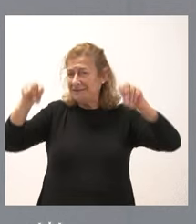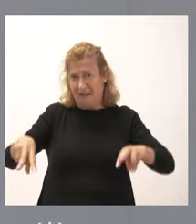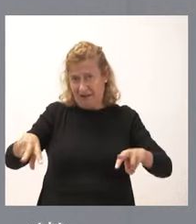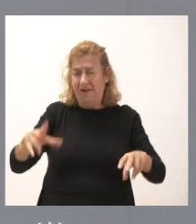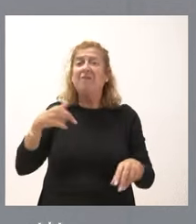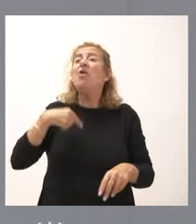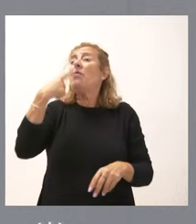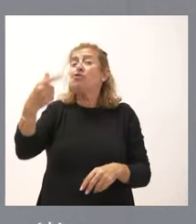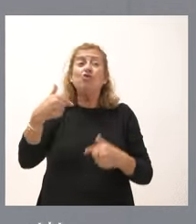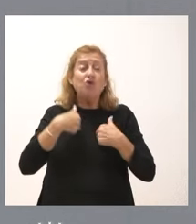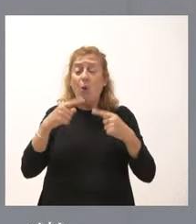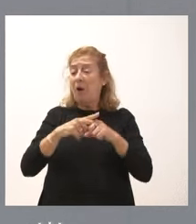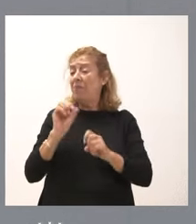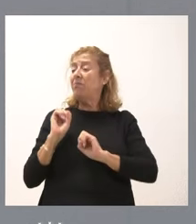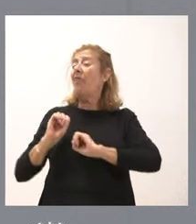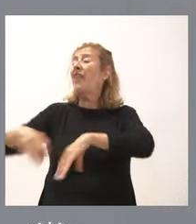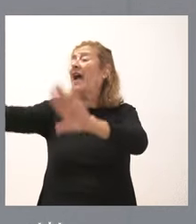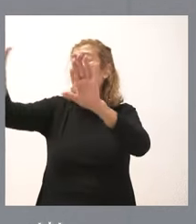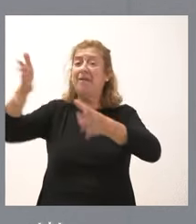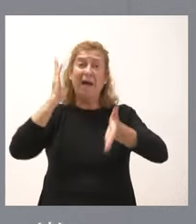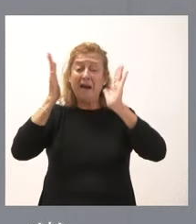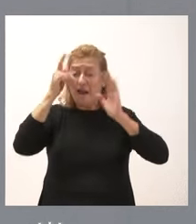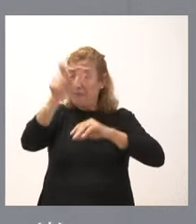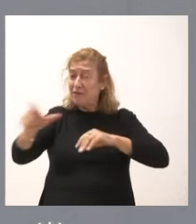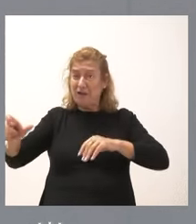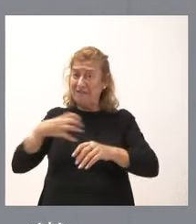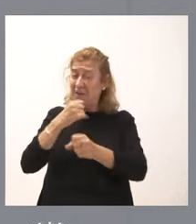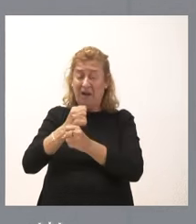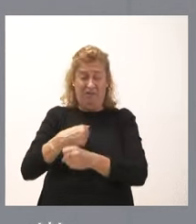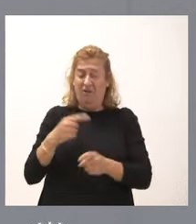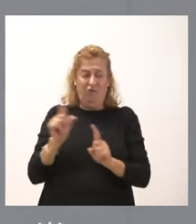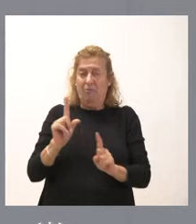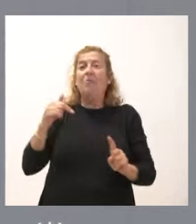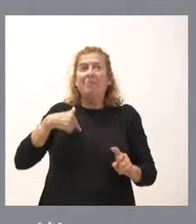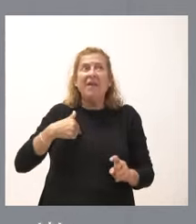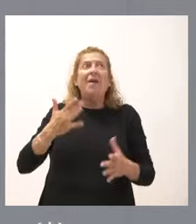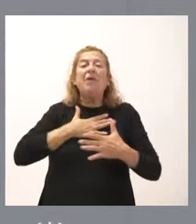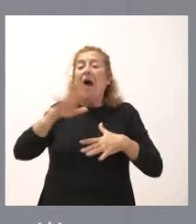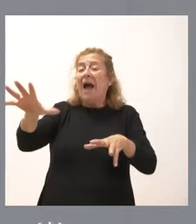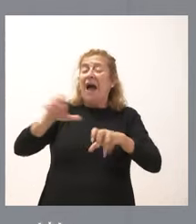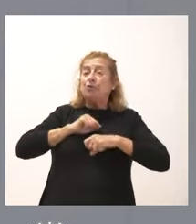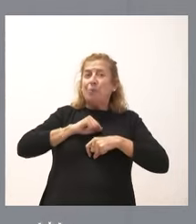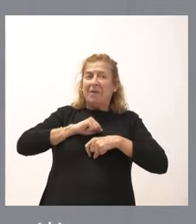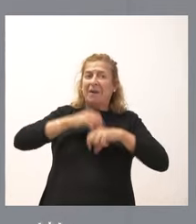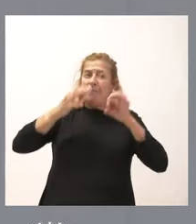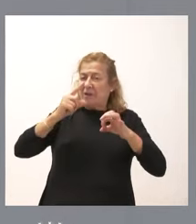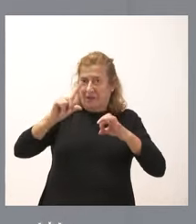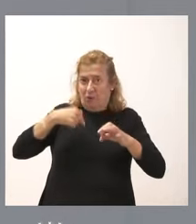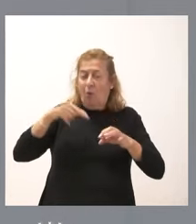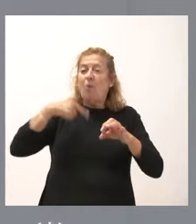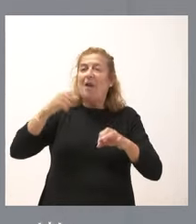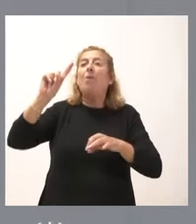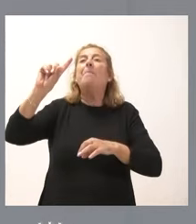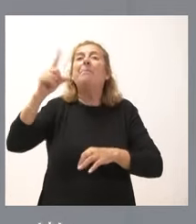no íbamos a dejar solos a los ganaderos, y aunque no es nuestra competencia esencial, y aunque no nos corresponde directamente como primera comunidad